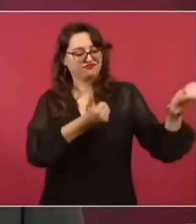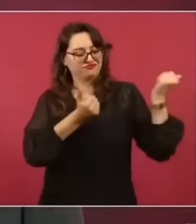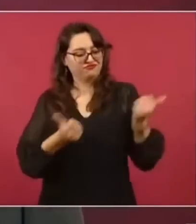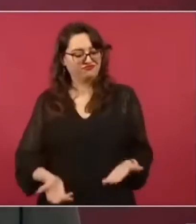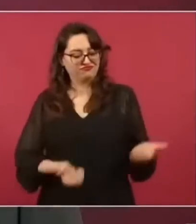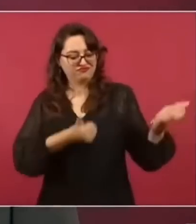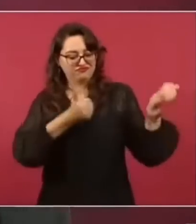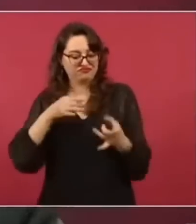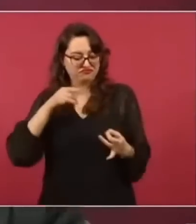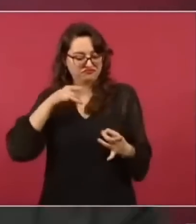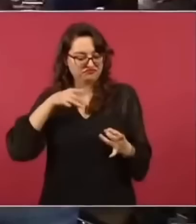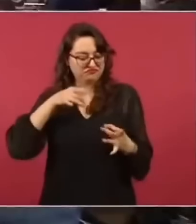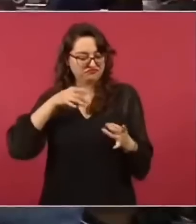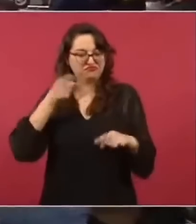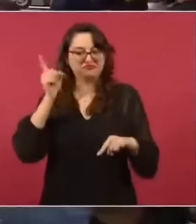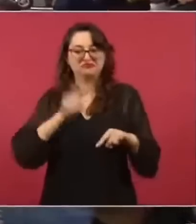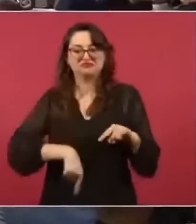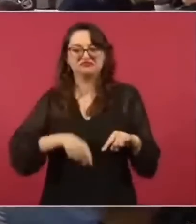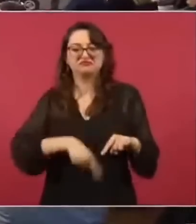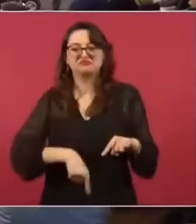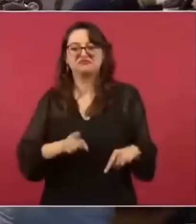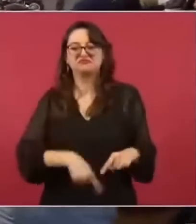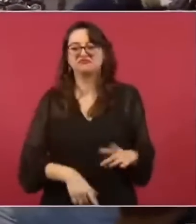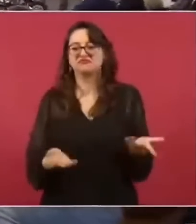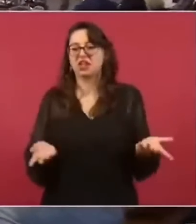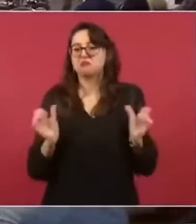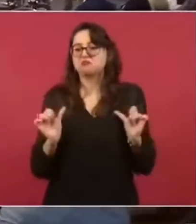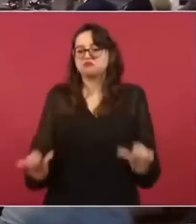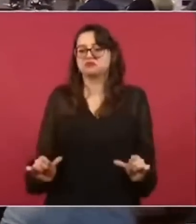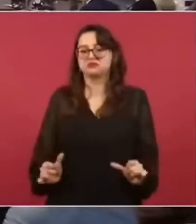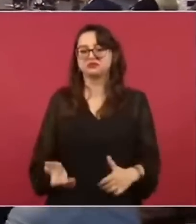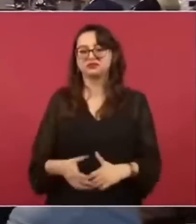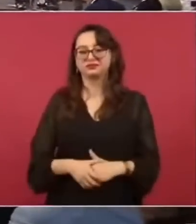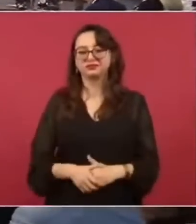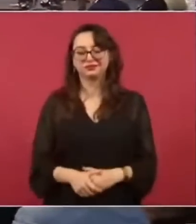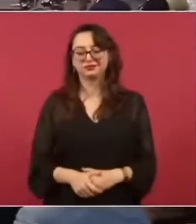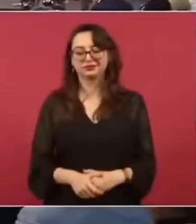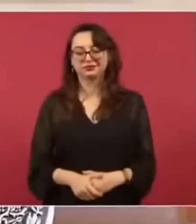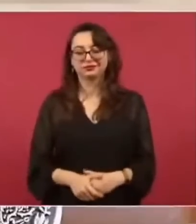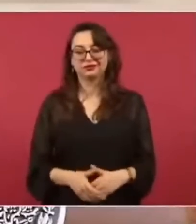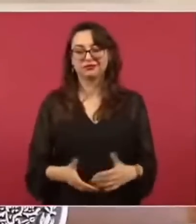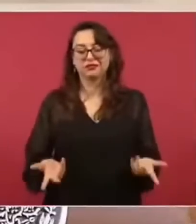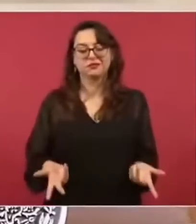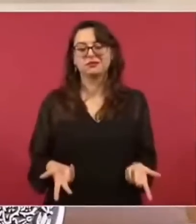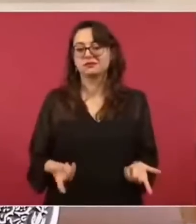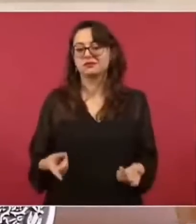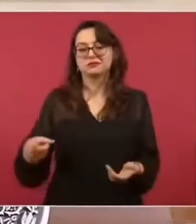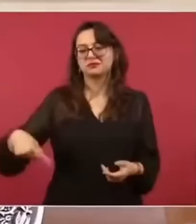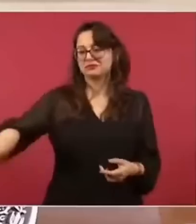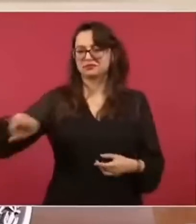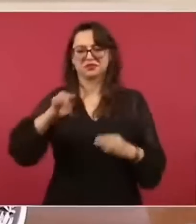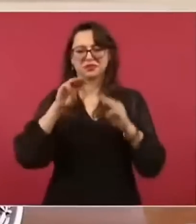Yo creo que todavía no llegaban las armas y a los narcotraficantes sabían